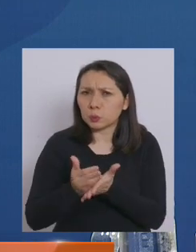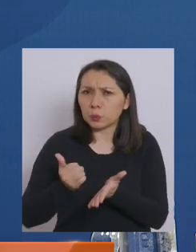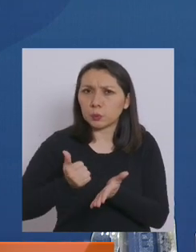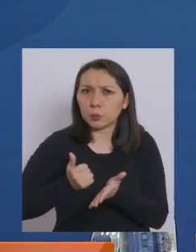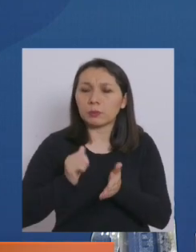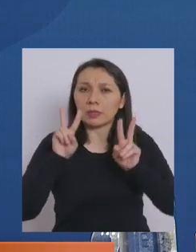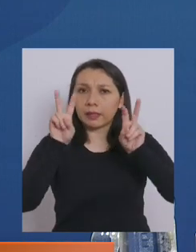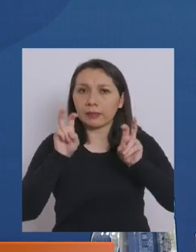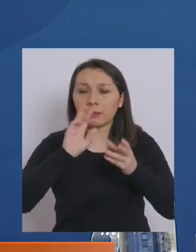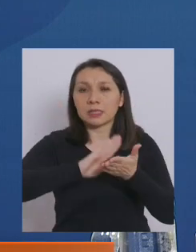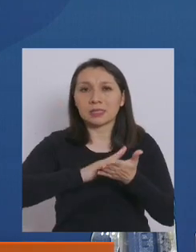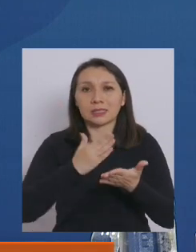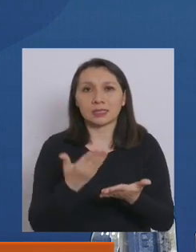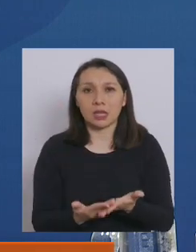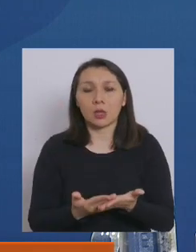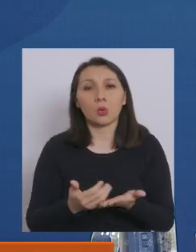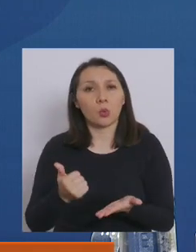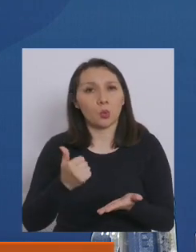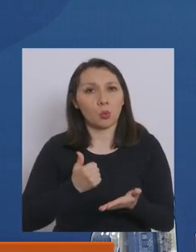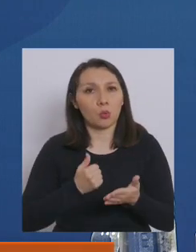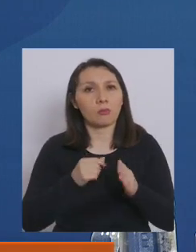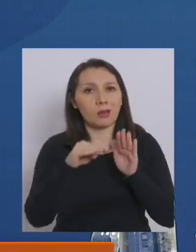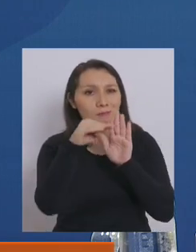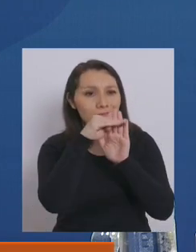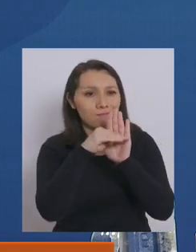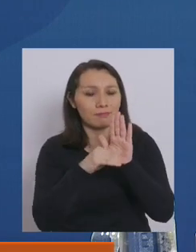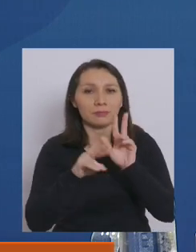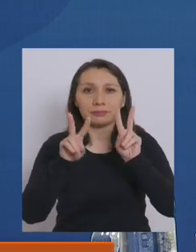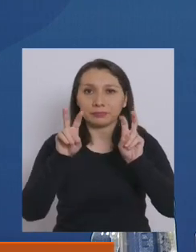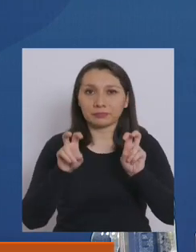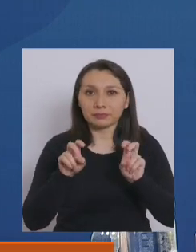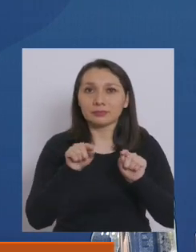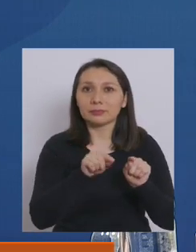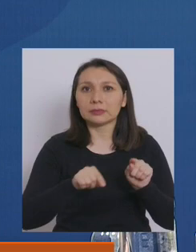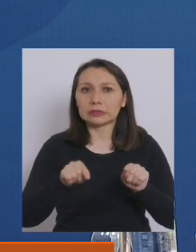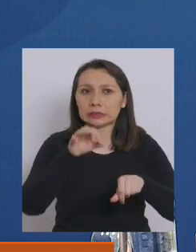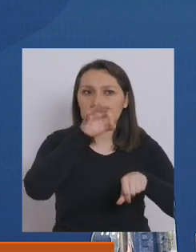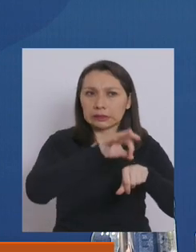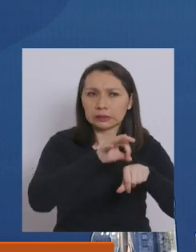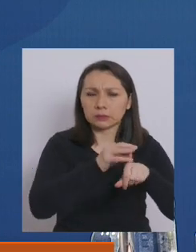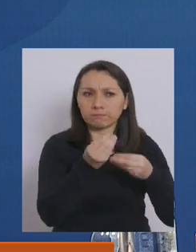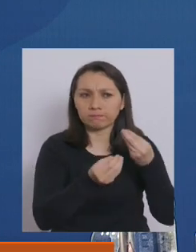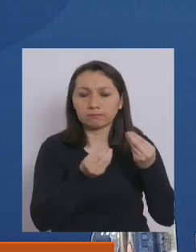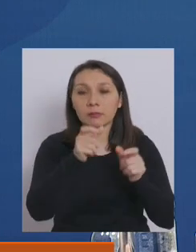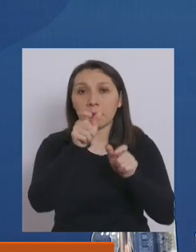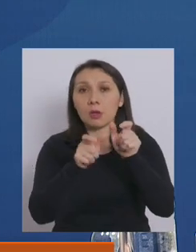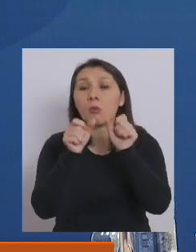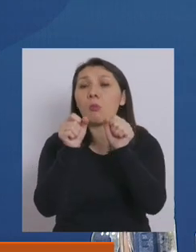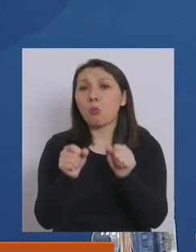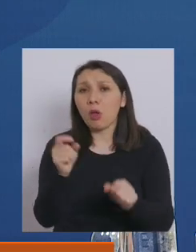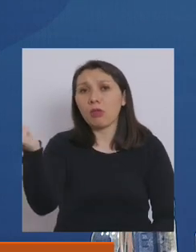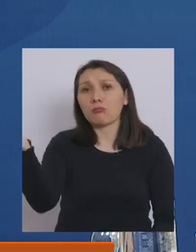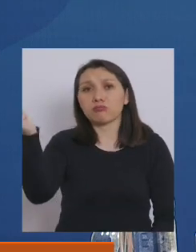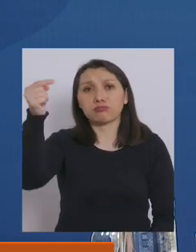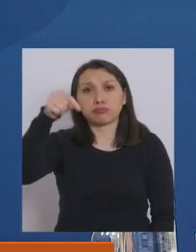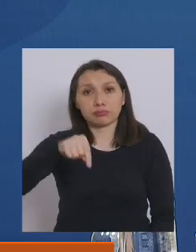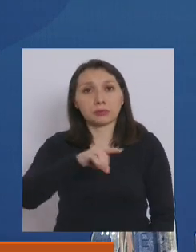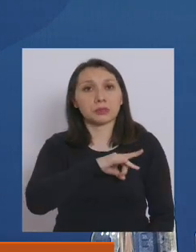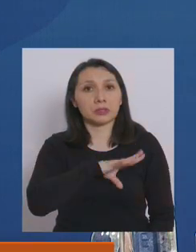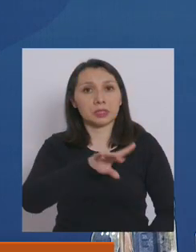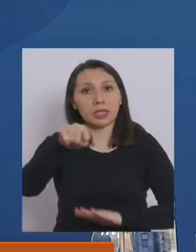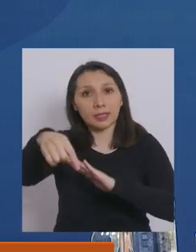el punto de vista sanitario, que cumpla con ciertos criterios desde el punto de vista epidemiológico para que las personas puedan venir a nuestro país